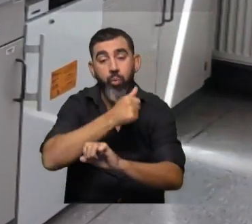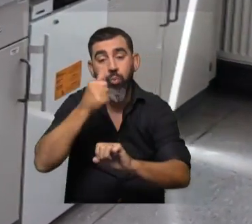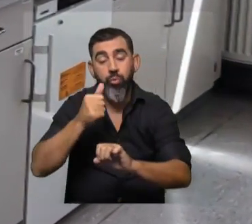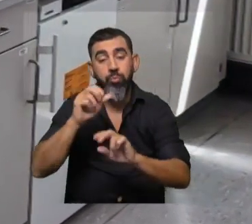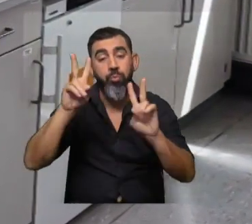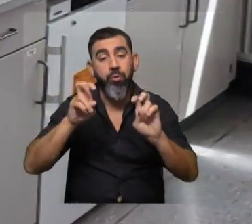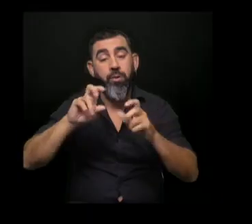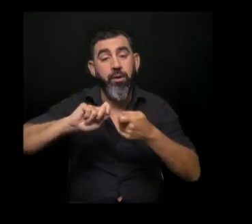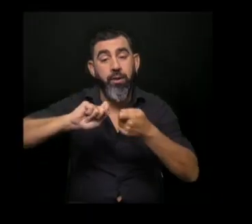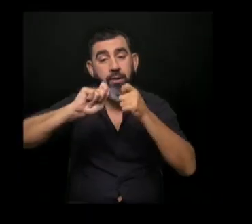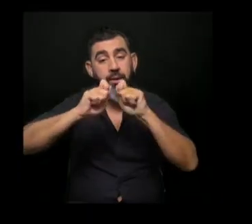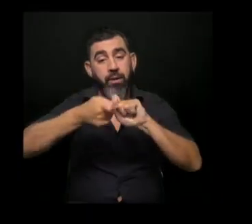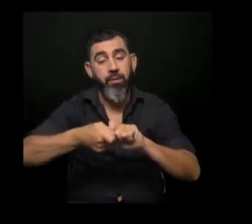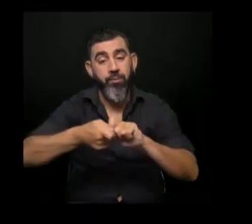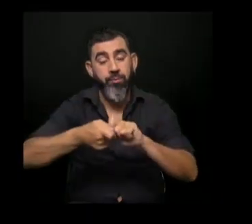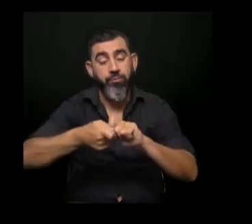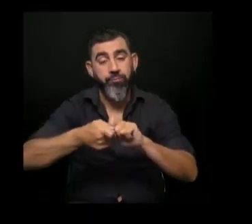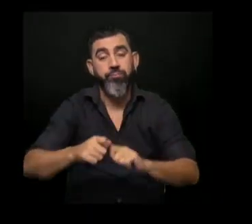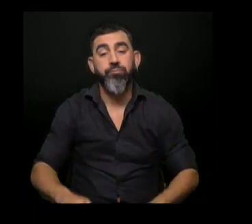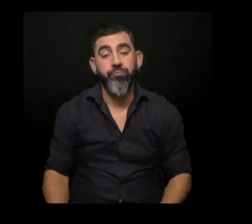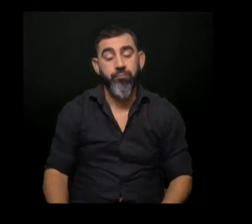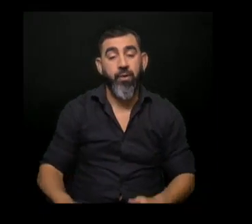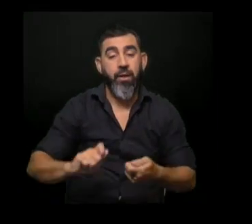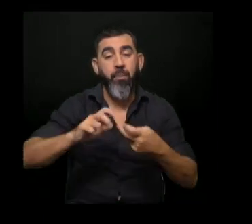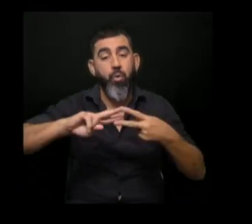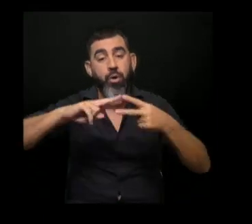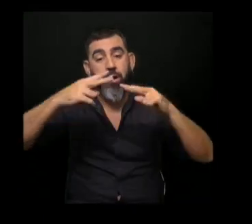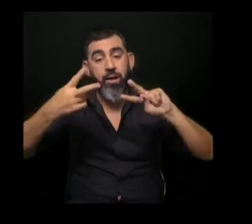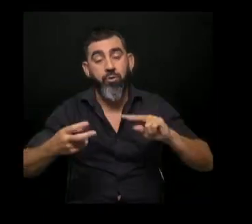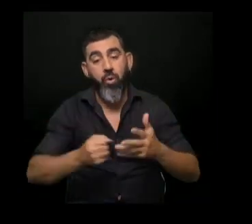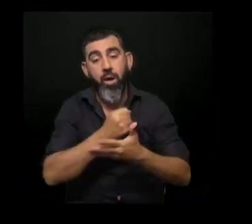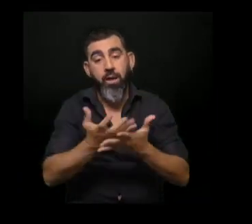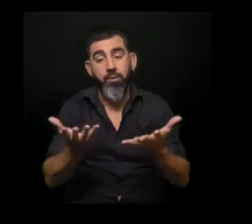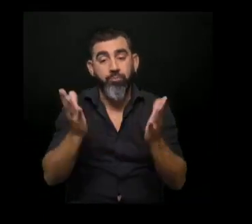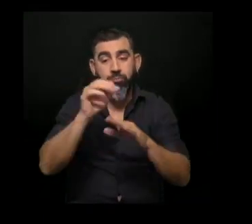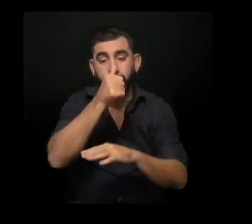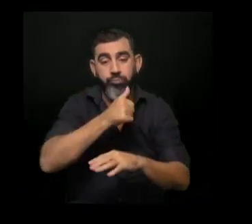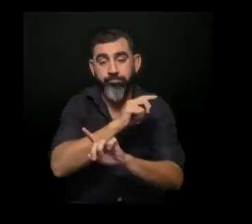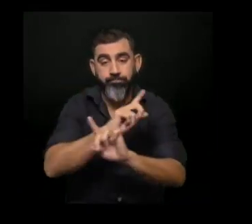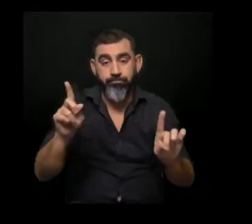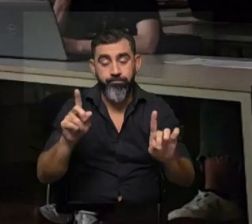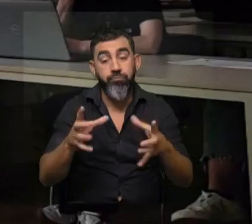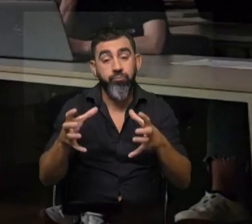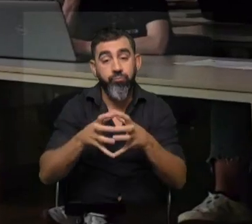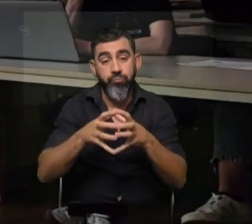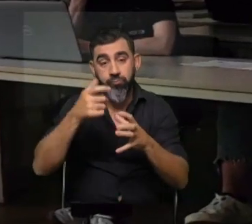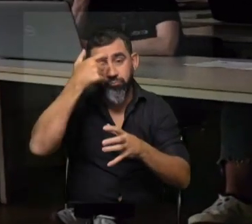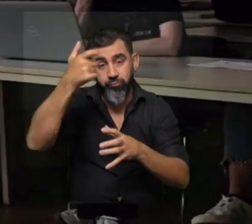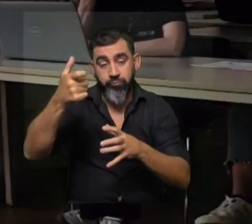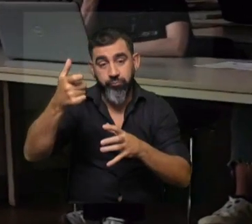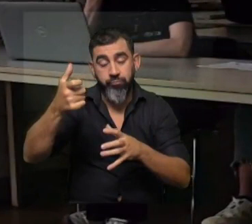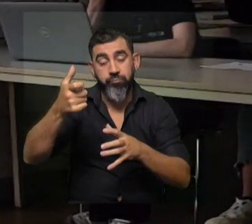denominadas mutaciones sin sentido, alteraciones genéticas hasta hoy incurables. El grupo científico